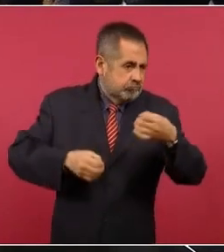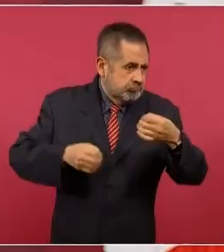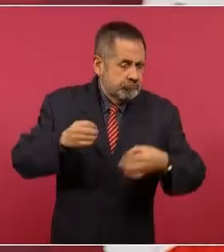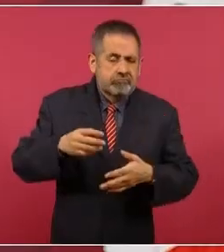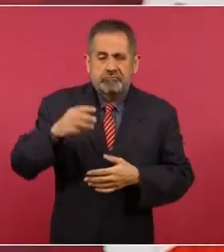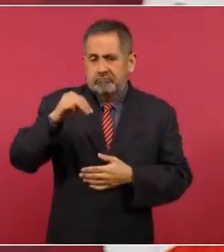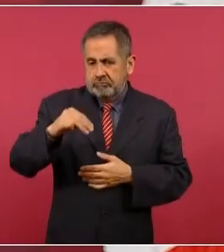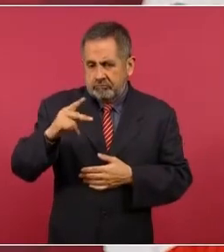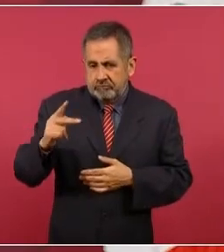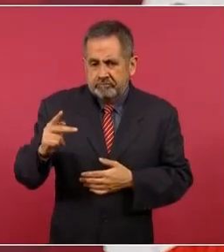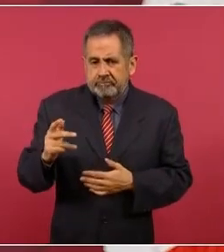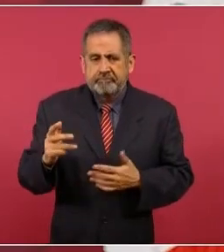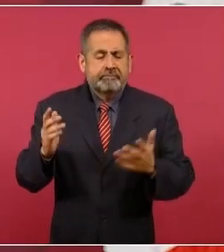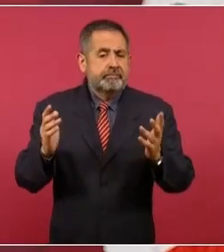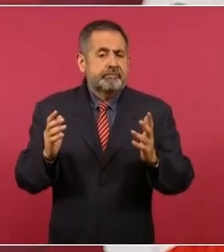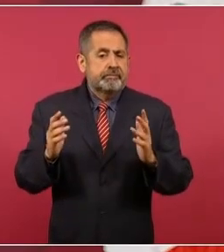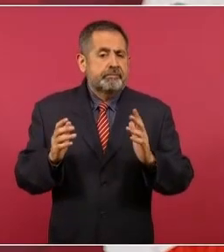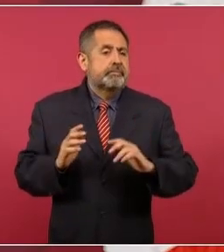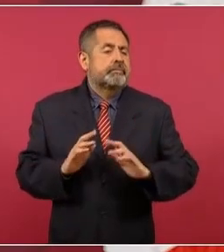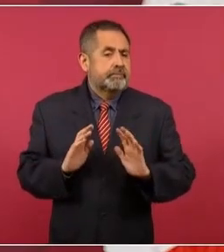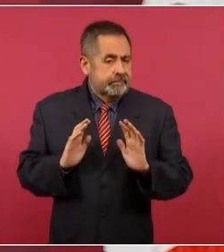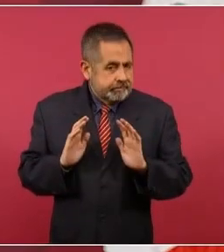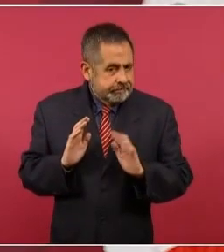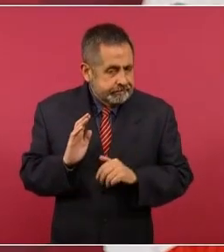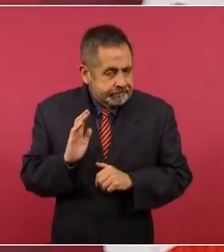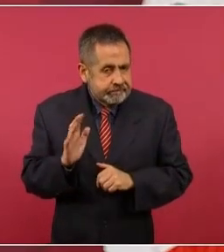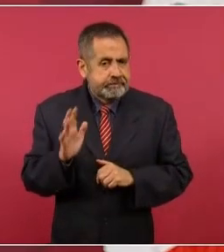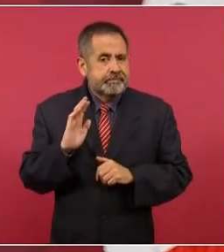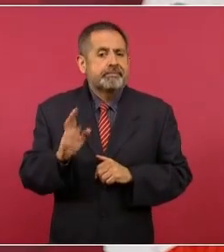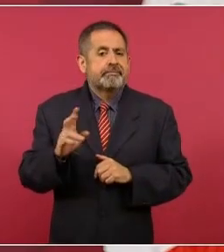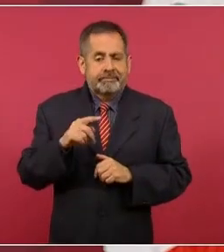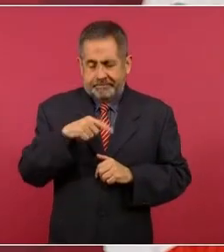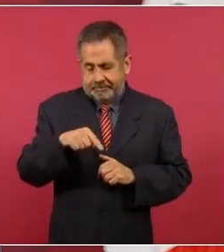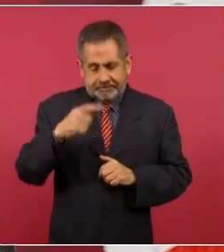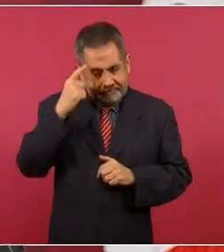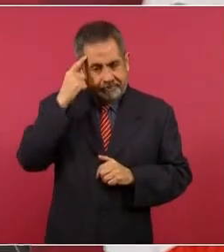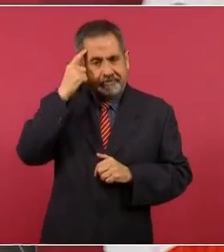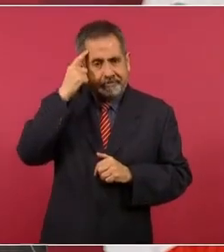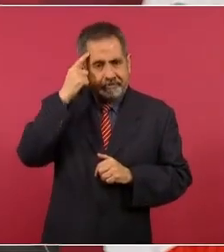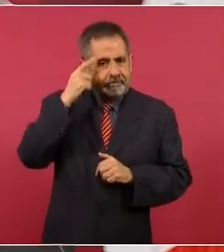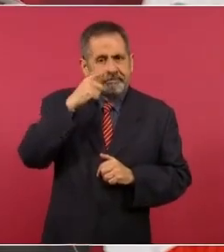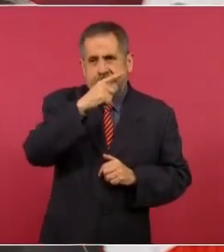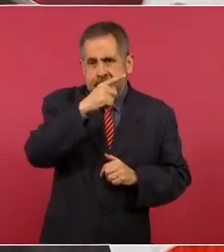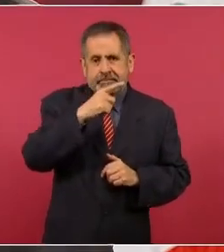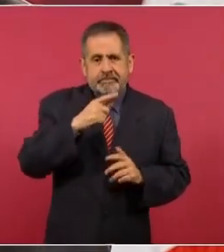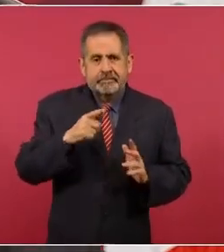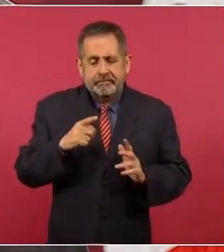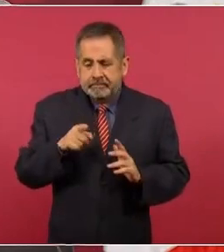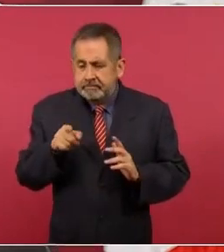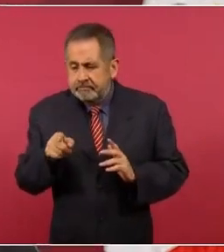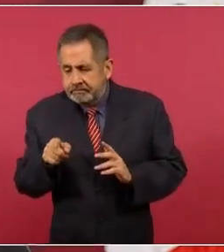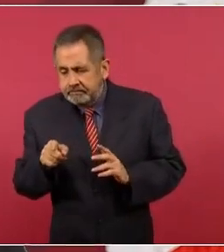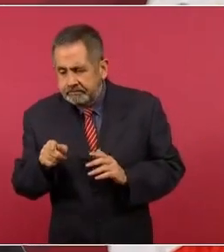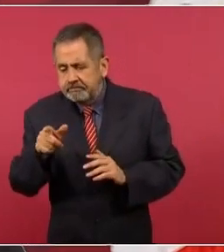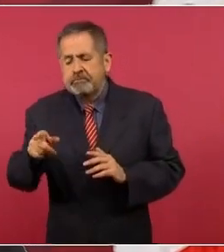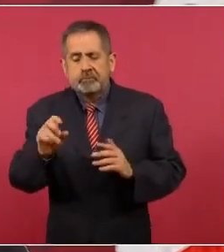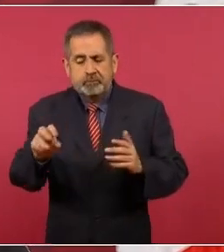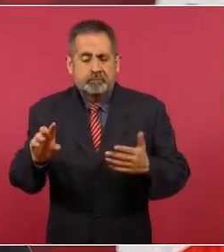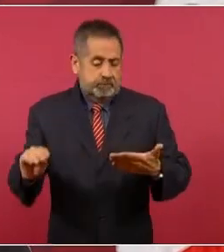ya clasifican